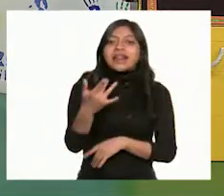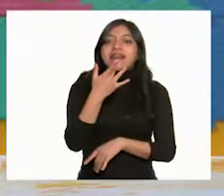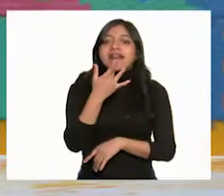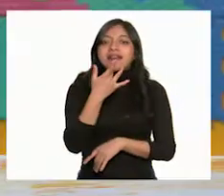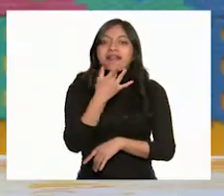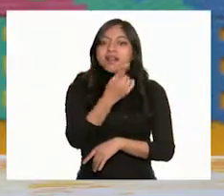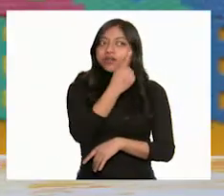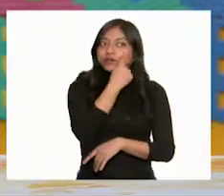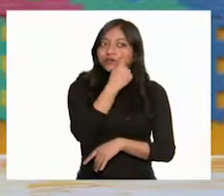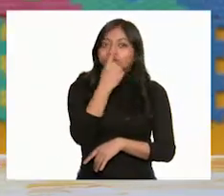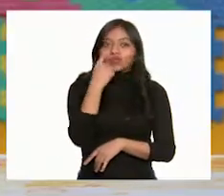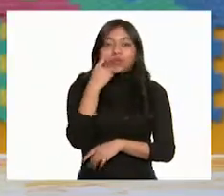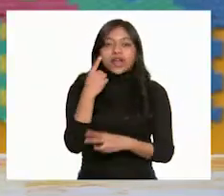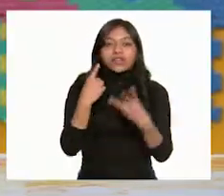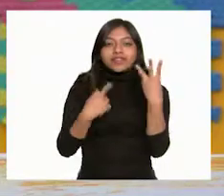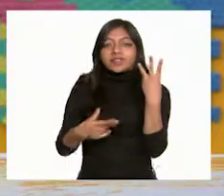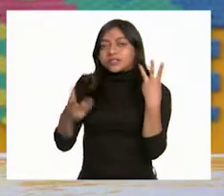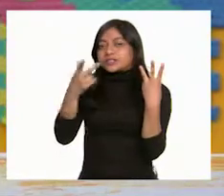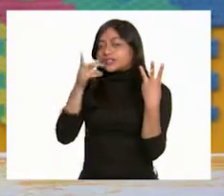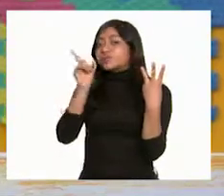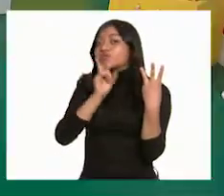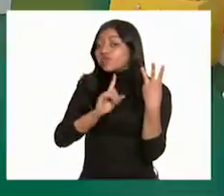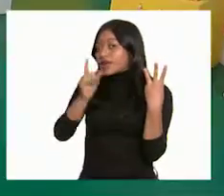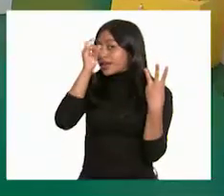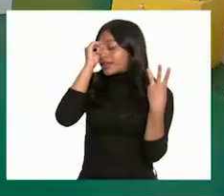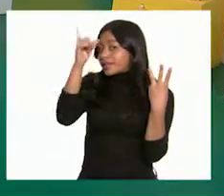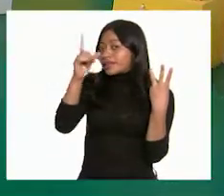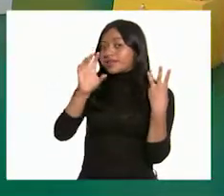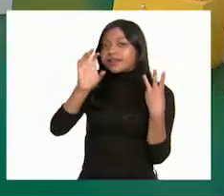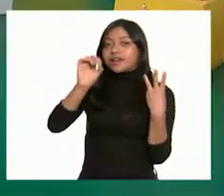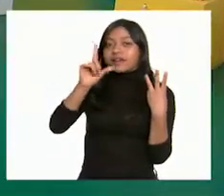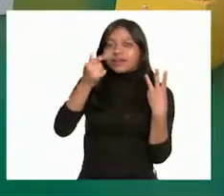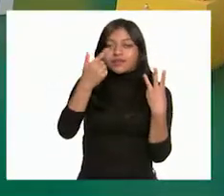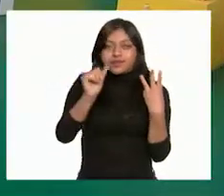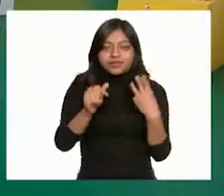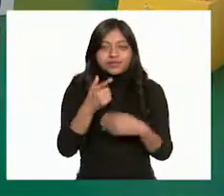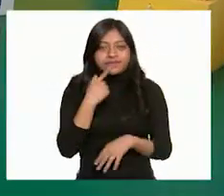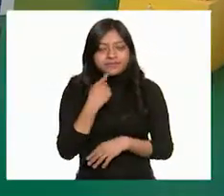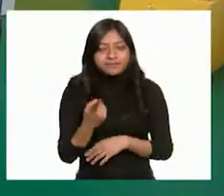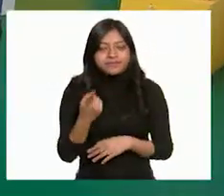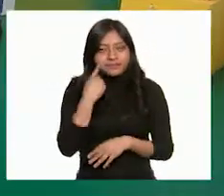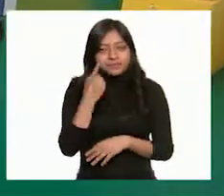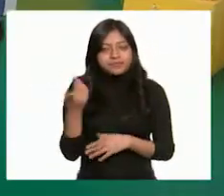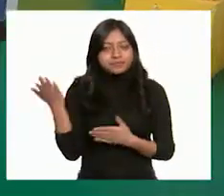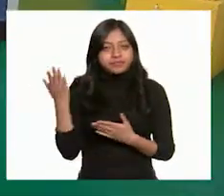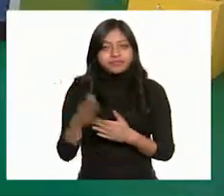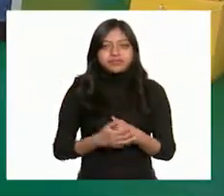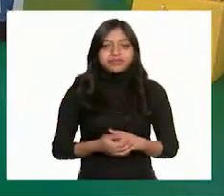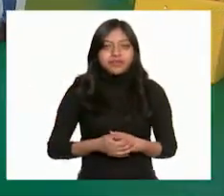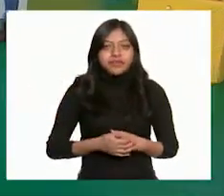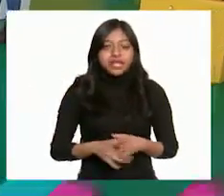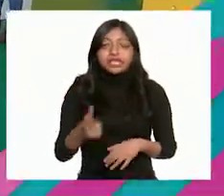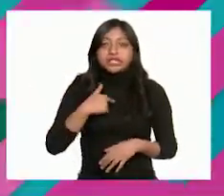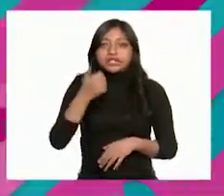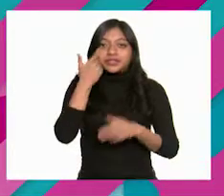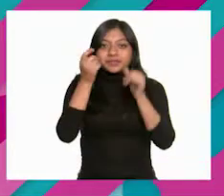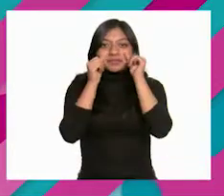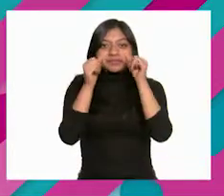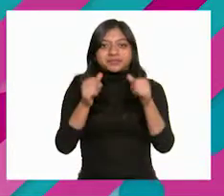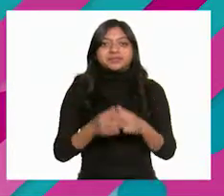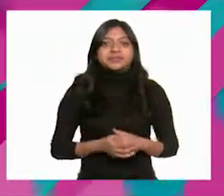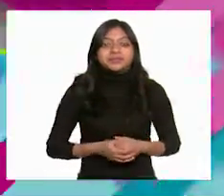Tres Ojos, de la autora Olga de Dios. ¡Sí! ¡Wow! Vamos a escucharlo, ¿les parece? ¡Sí! ¡Quiero escucharlo!